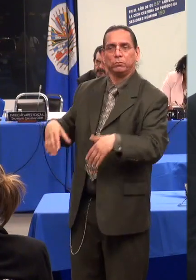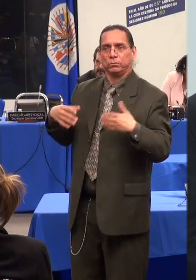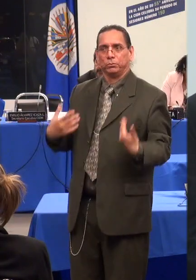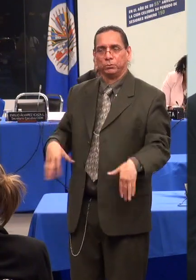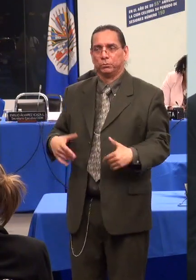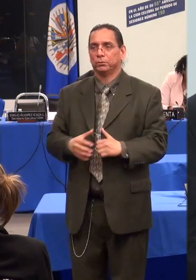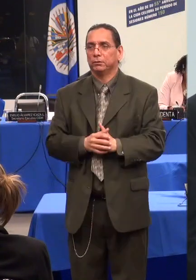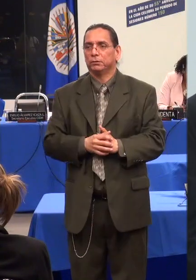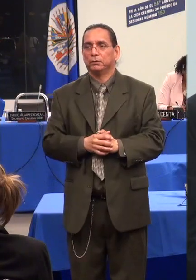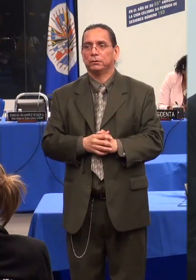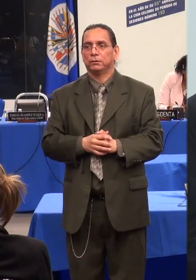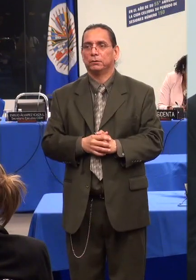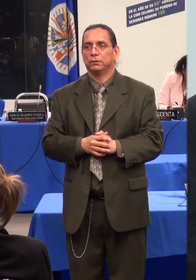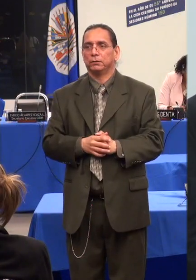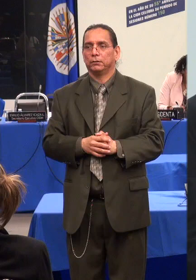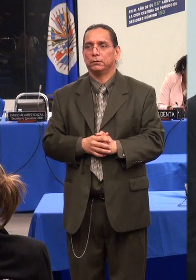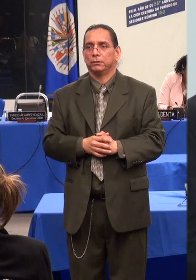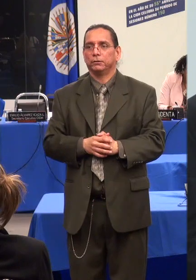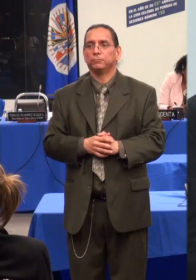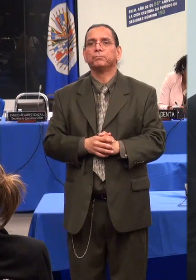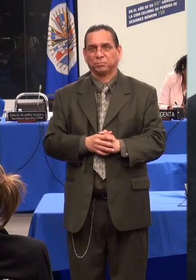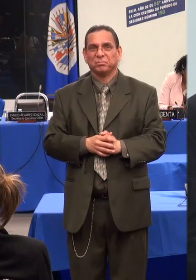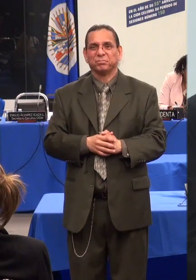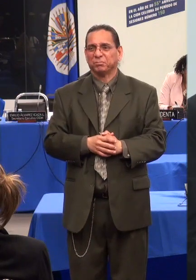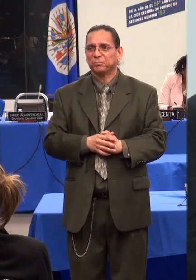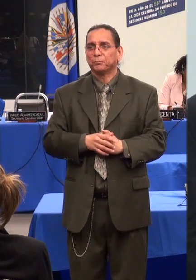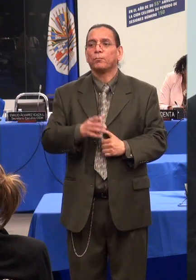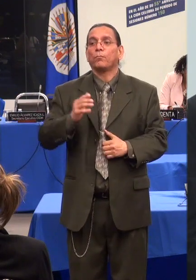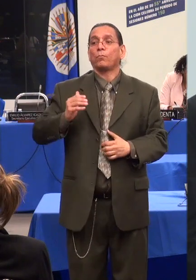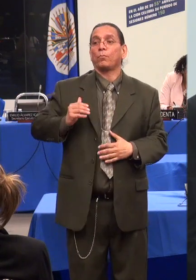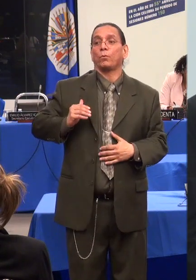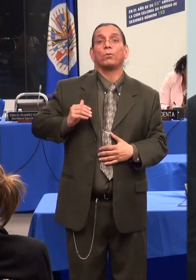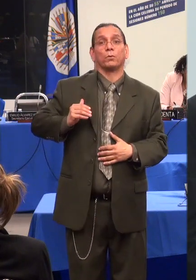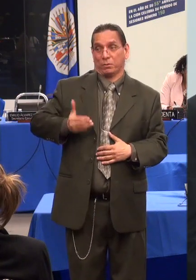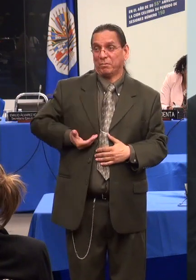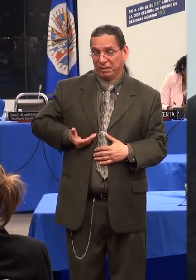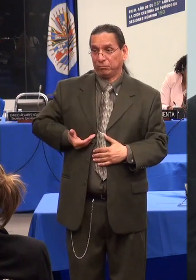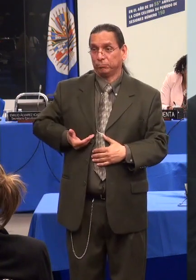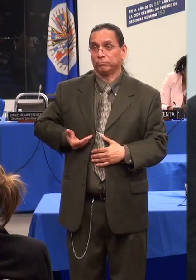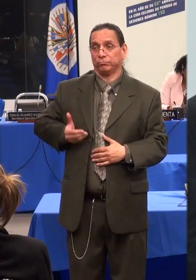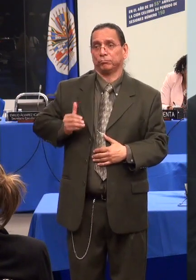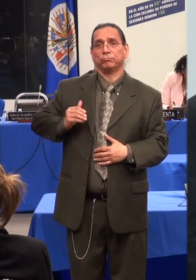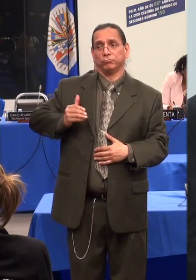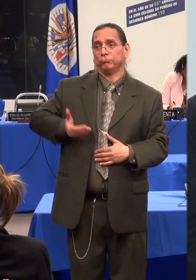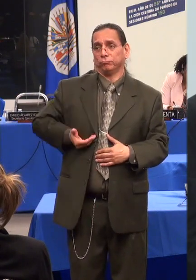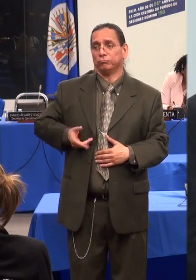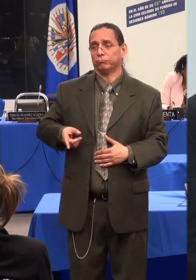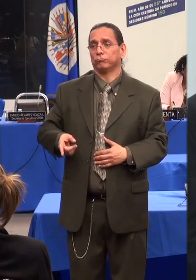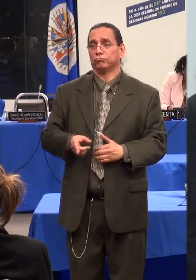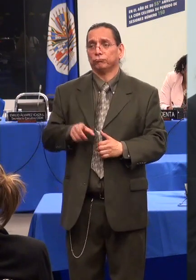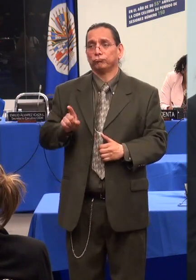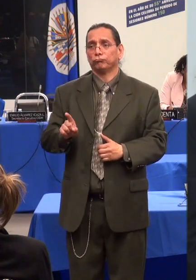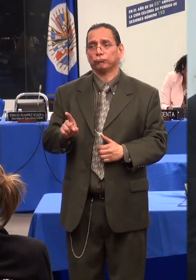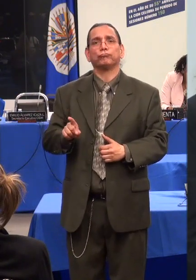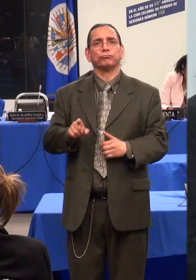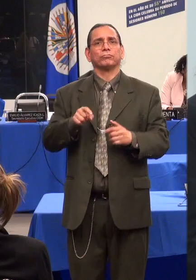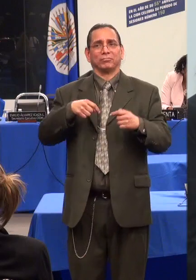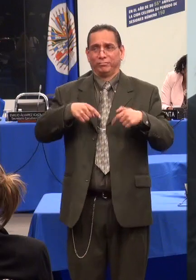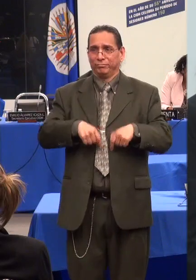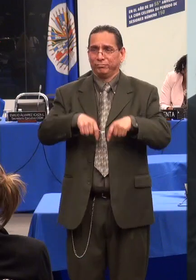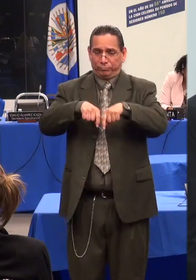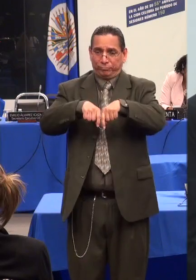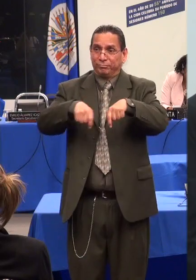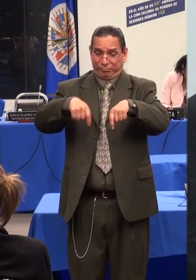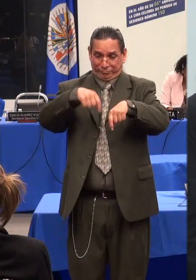Todo este tipo de hechos, que para muchas personas pueden pasar desapercibidos, a mí me marcan y me